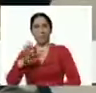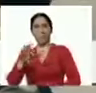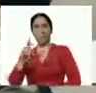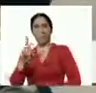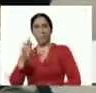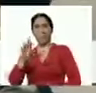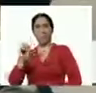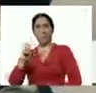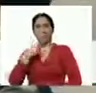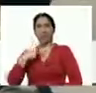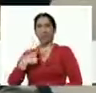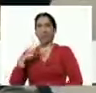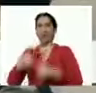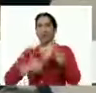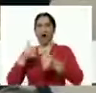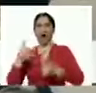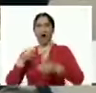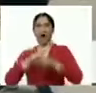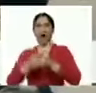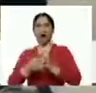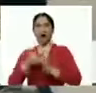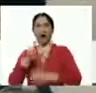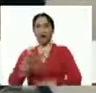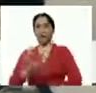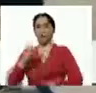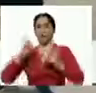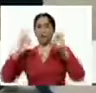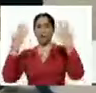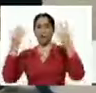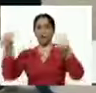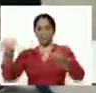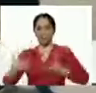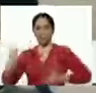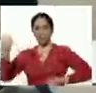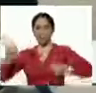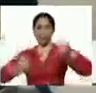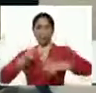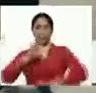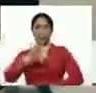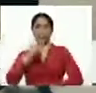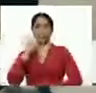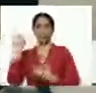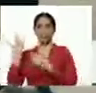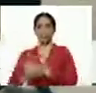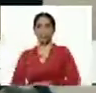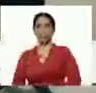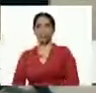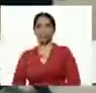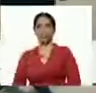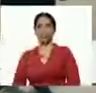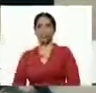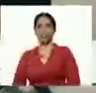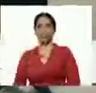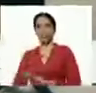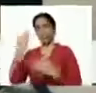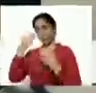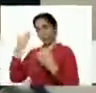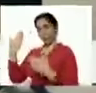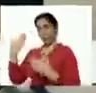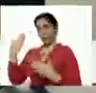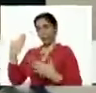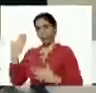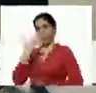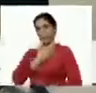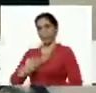que nos indique la parte técnica de este importante logro en la llegada al país de esta maquinaria. Saludos mi comandante